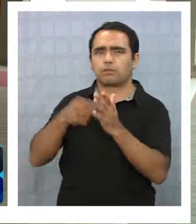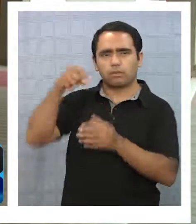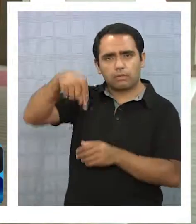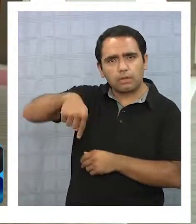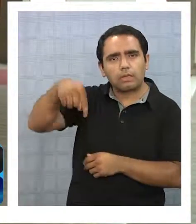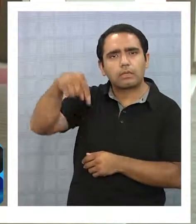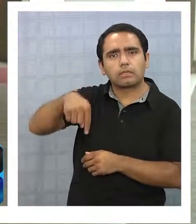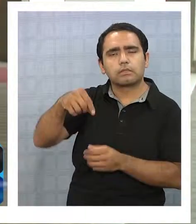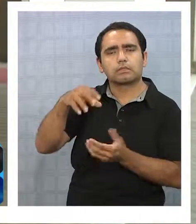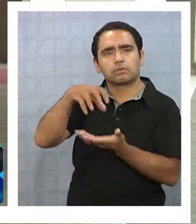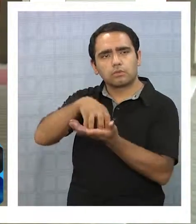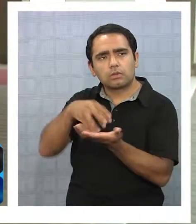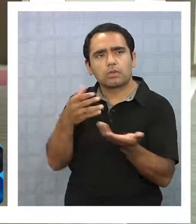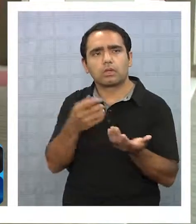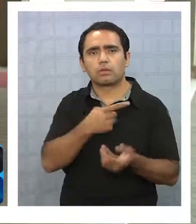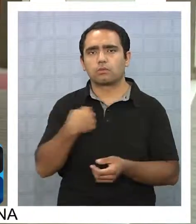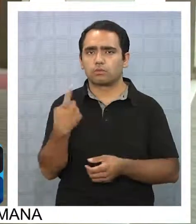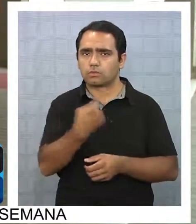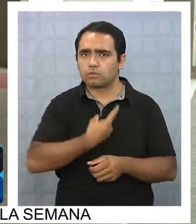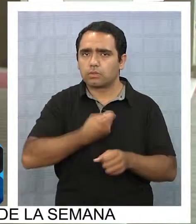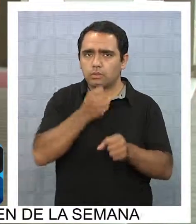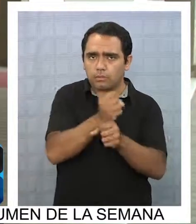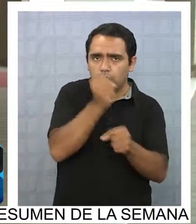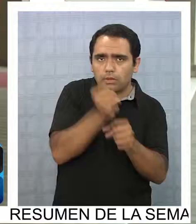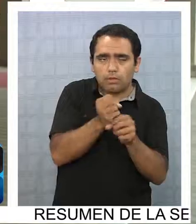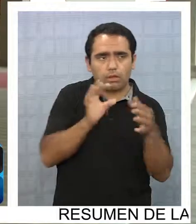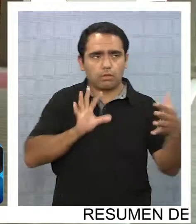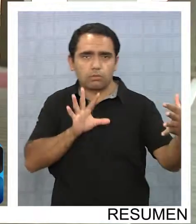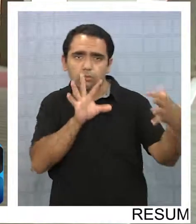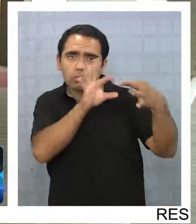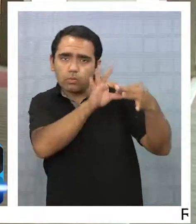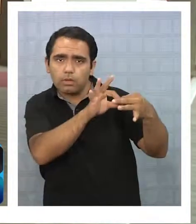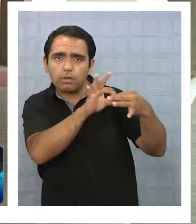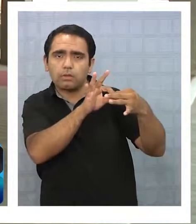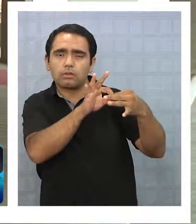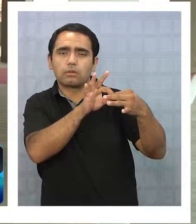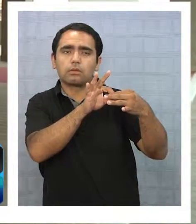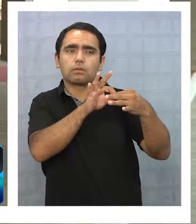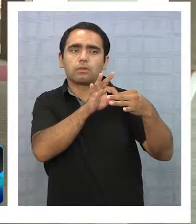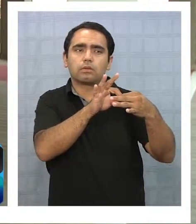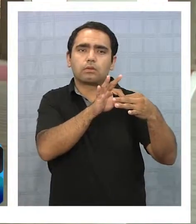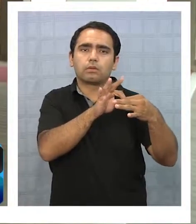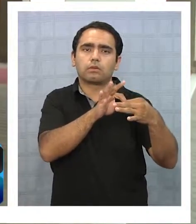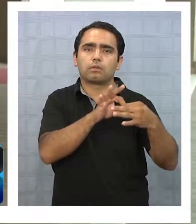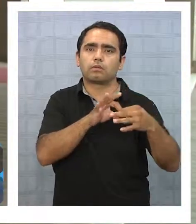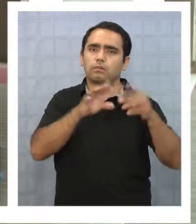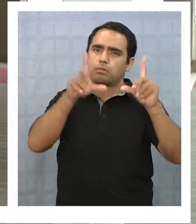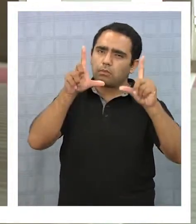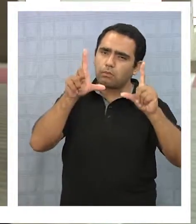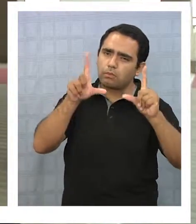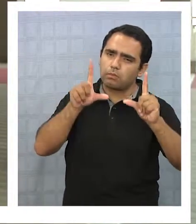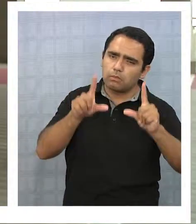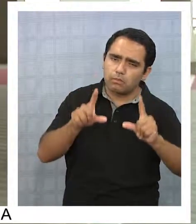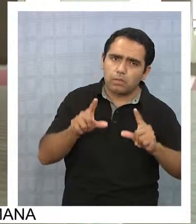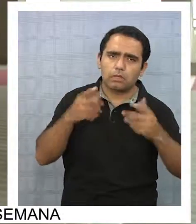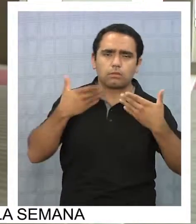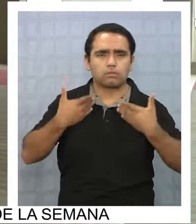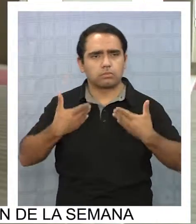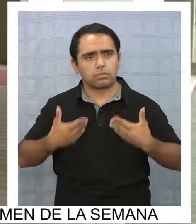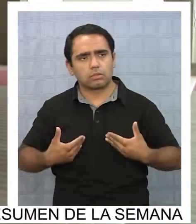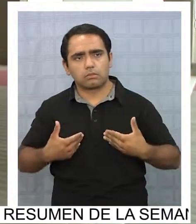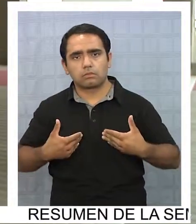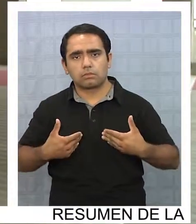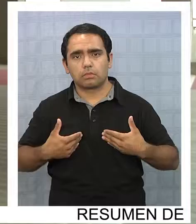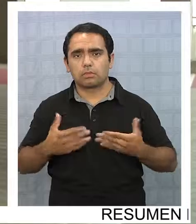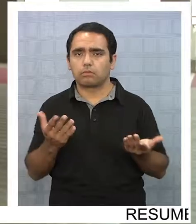sucediendo en nuestra ciudad. Estamos trabajando, la comunidad unida, para poder, ¿cómo se llama?, alivianar esta situación.